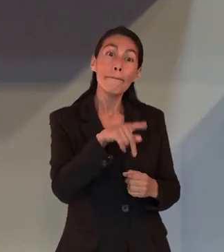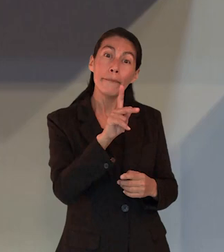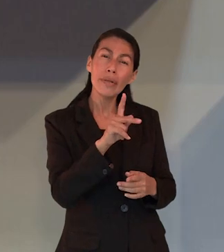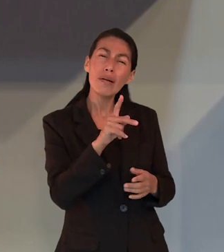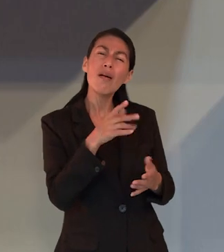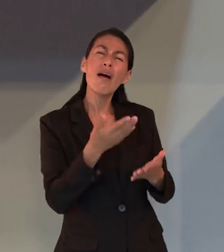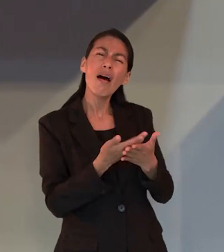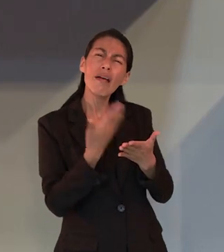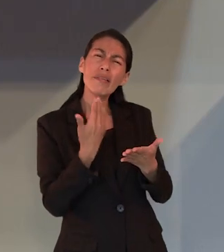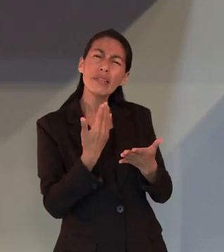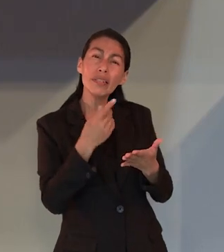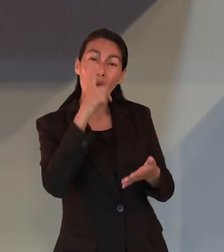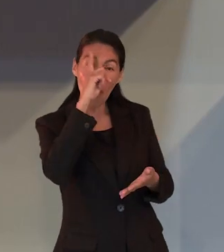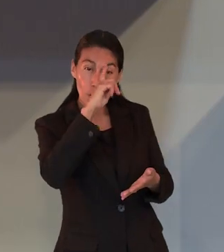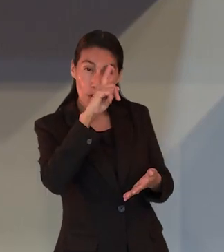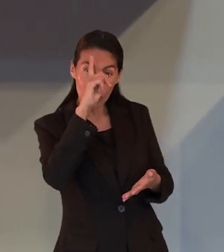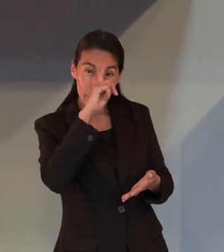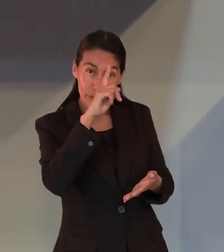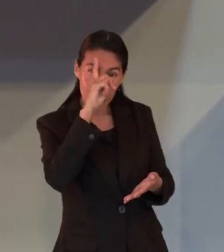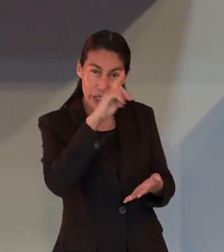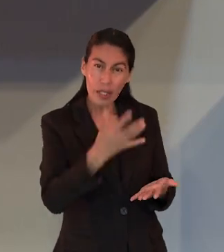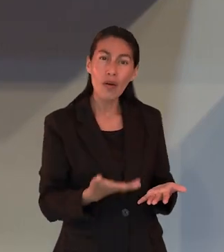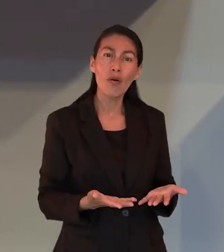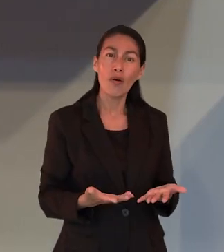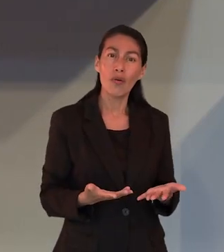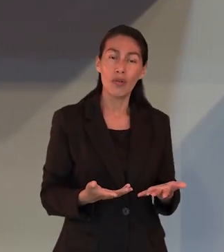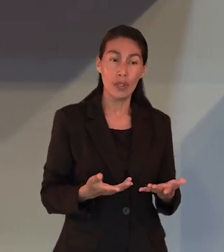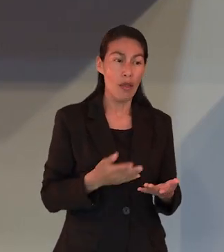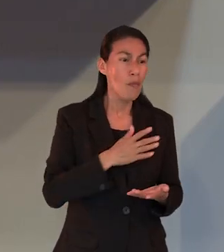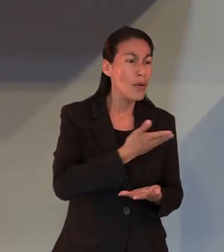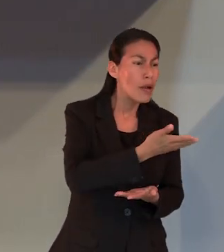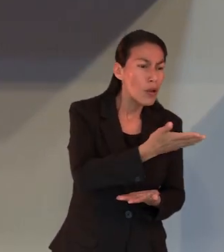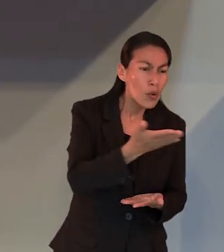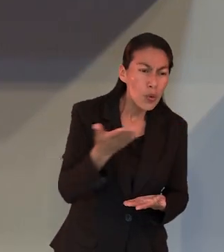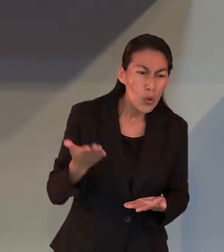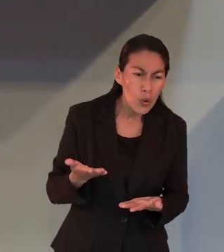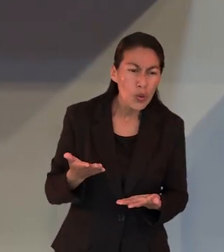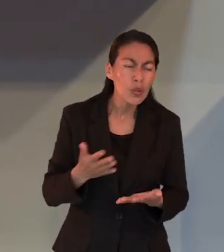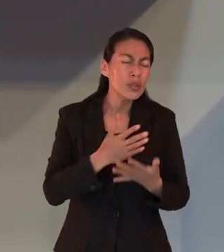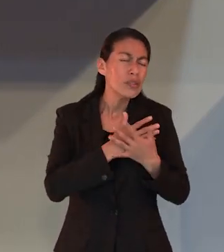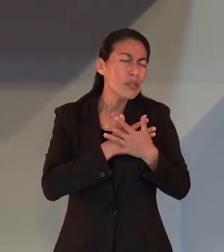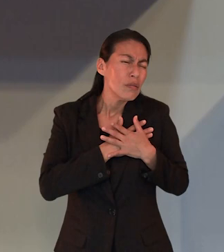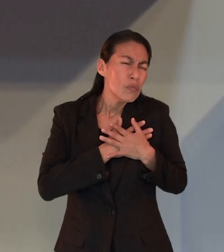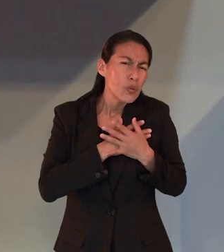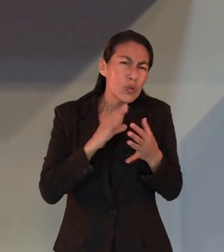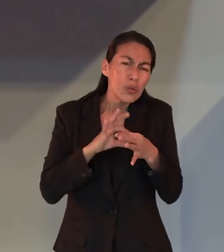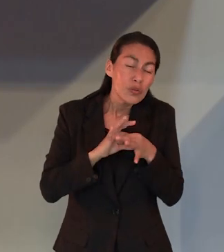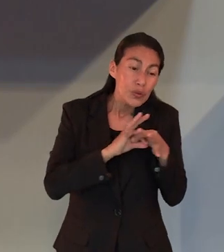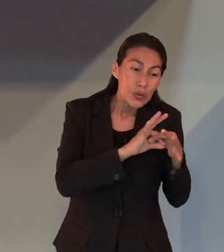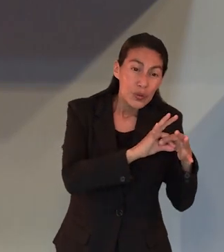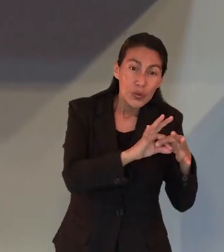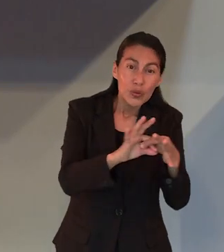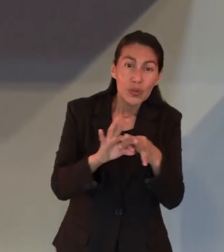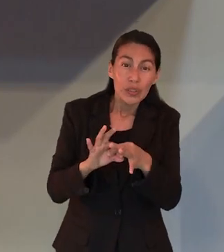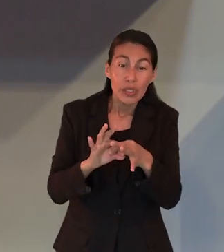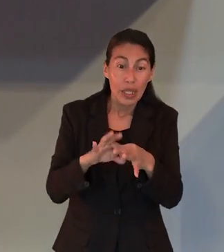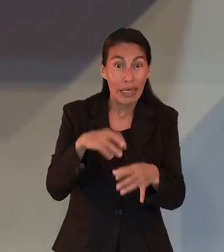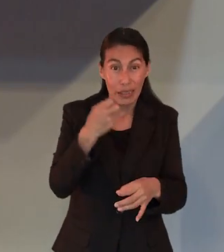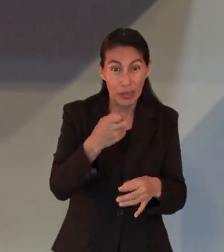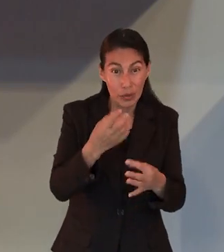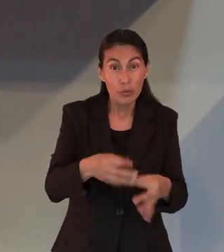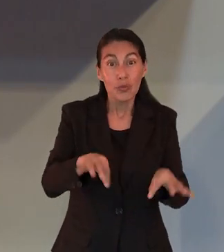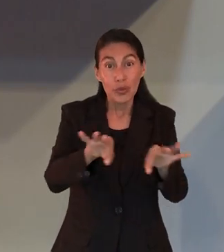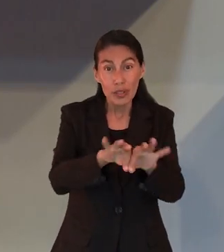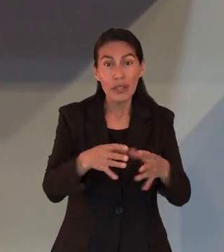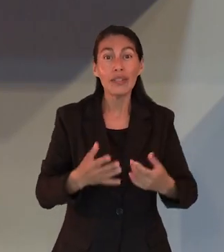amonestándonos, para que tengamos una, para que permanezcamos en un amor fraternal.